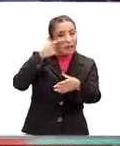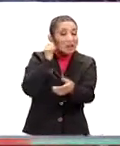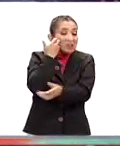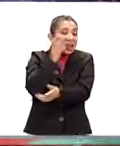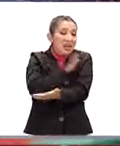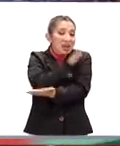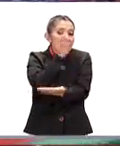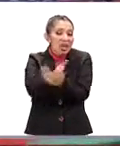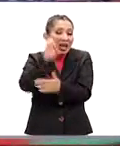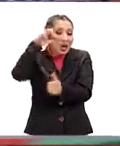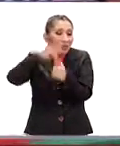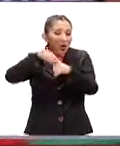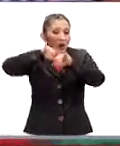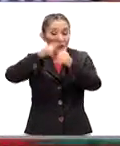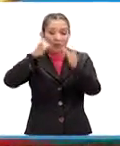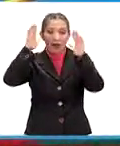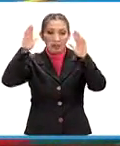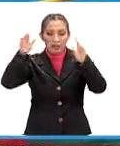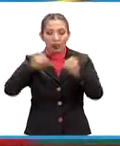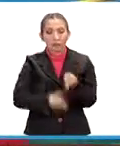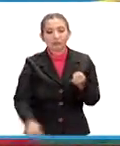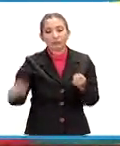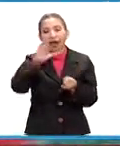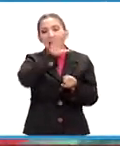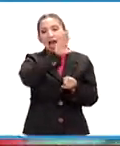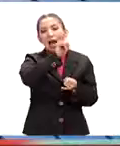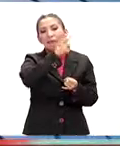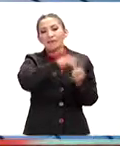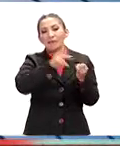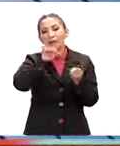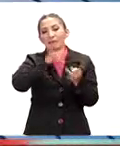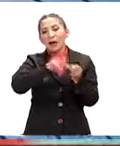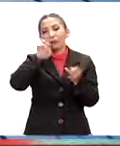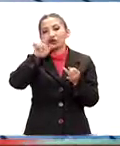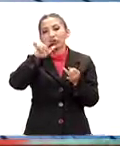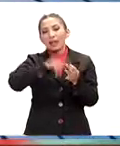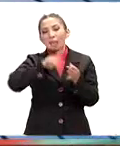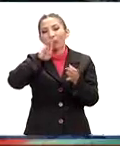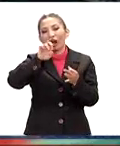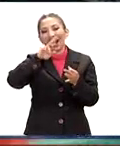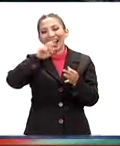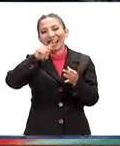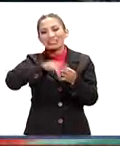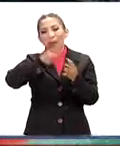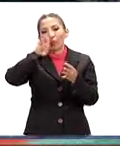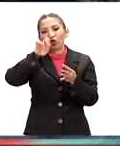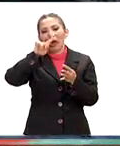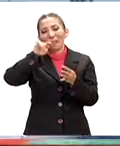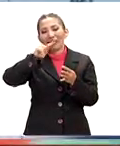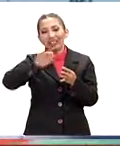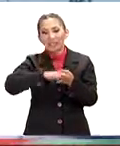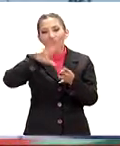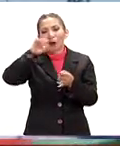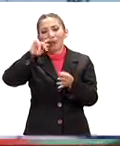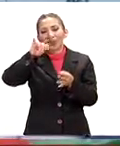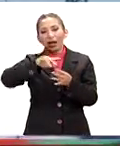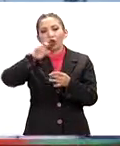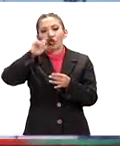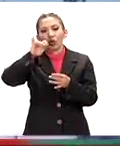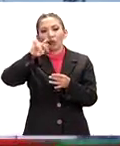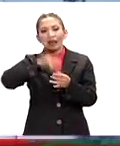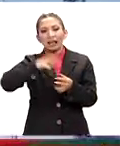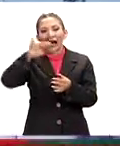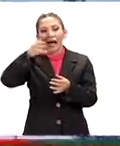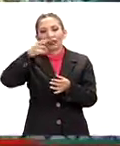quieren ir a esta Eurocopa, que va a ser espectacular. Amsterdam, Bilbao, Bruselas, Bucarest, Budapest, Copenhague, Dublín,